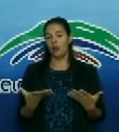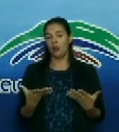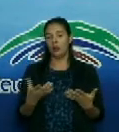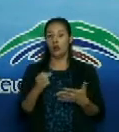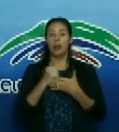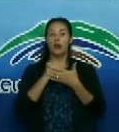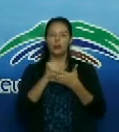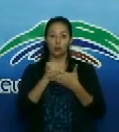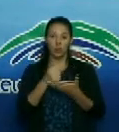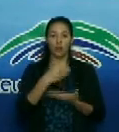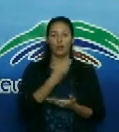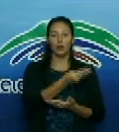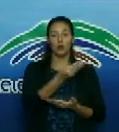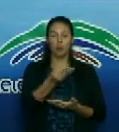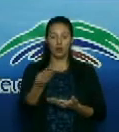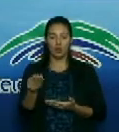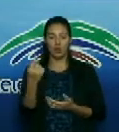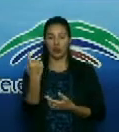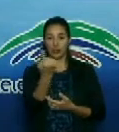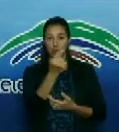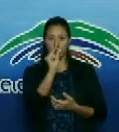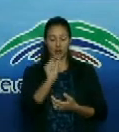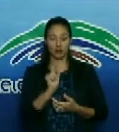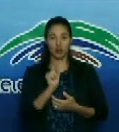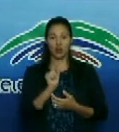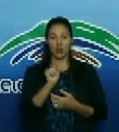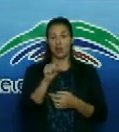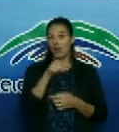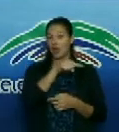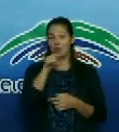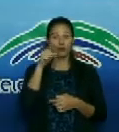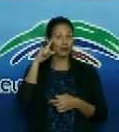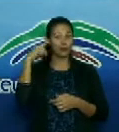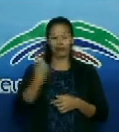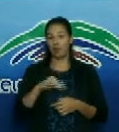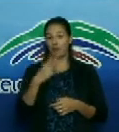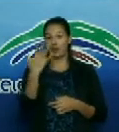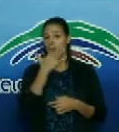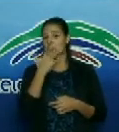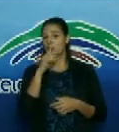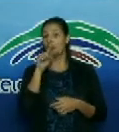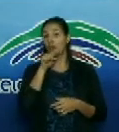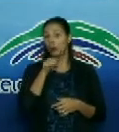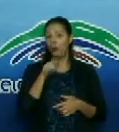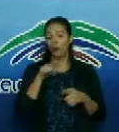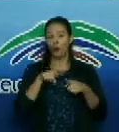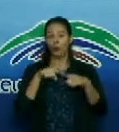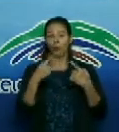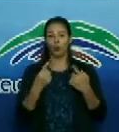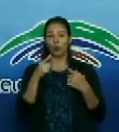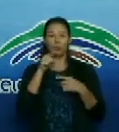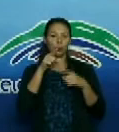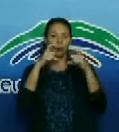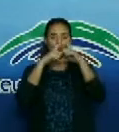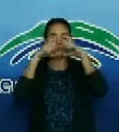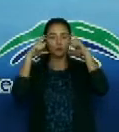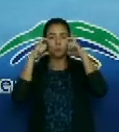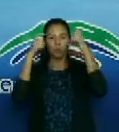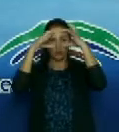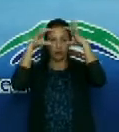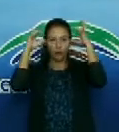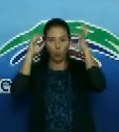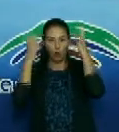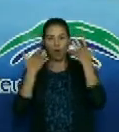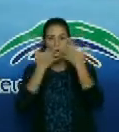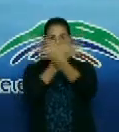que sin saber quién eres porque estás detrás de una ropa que realmente te impide al paciente ver la cara